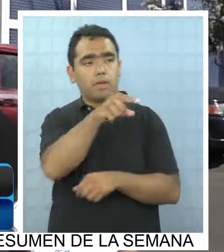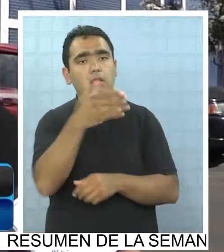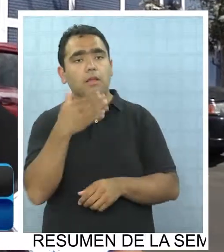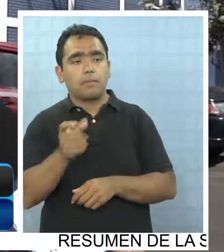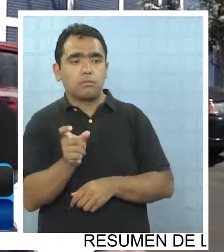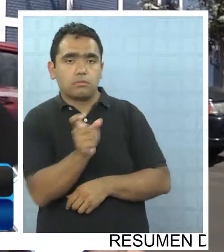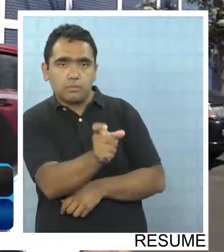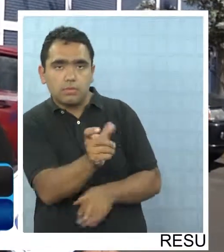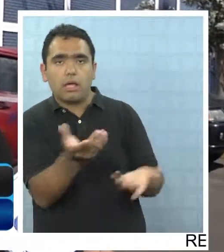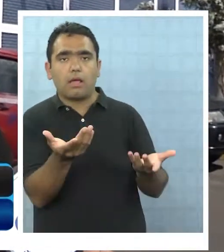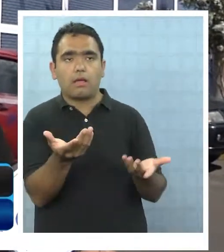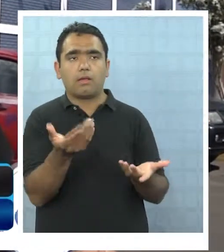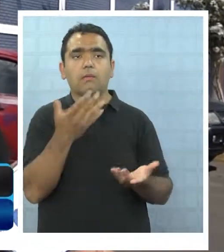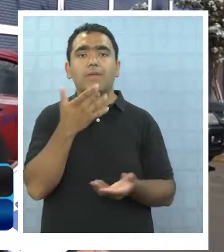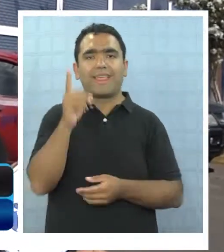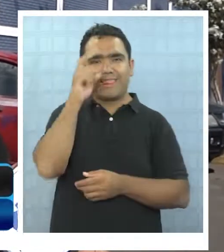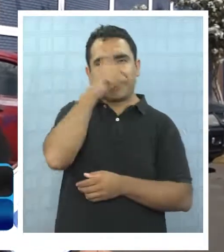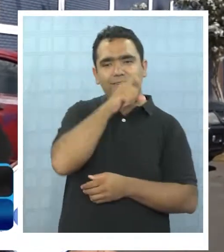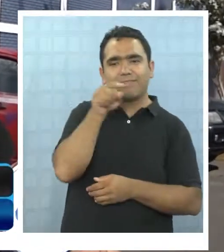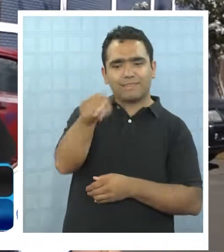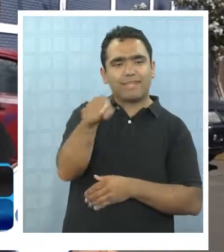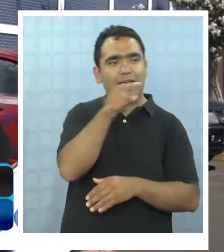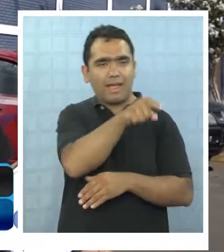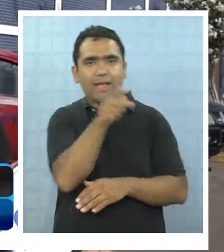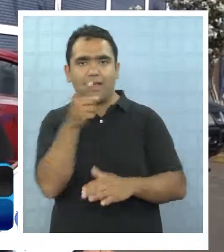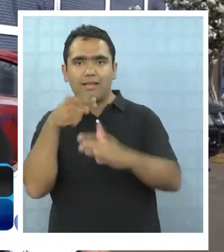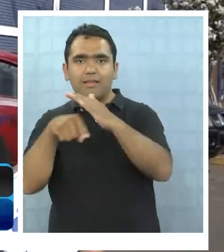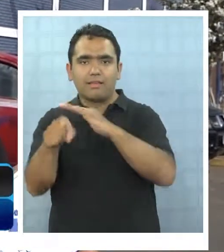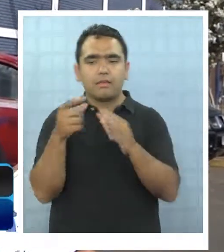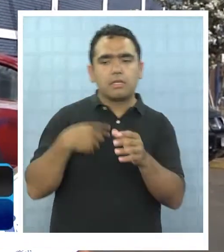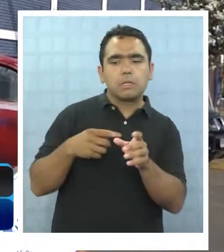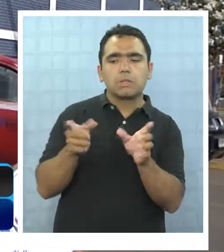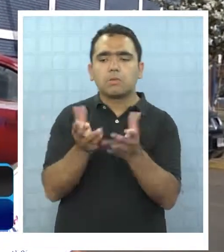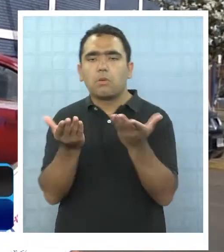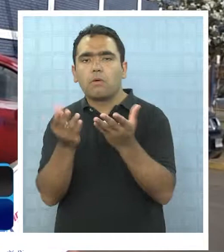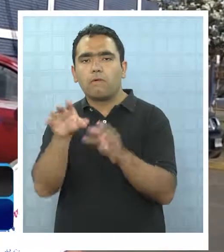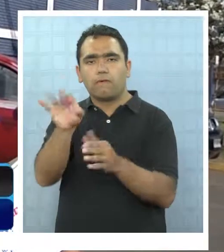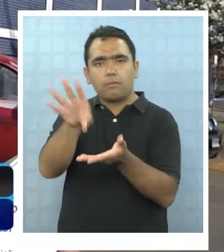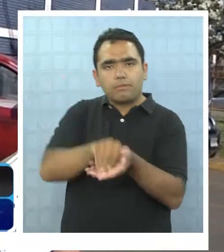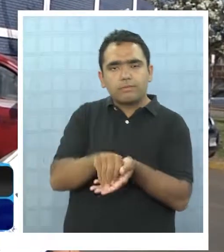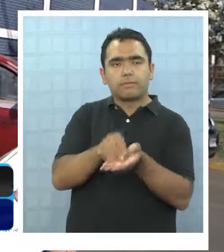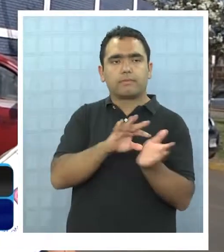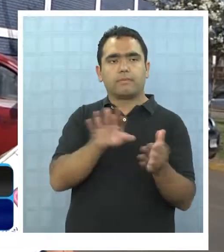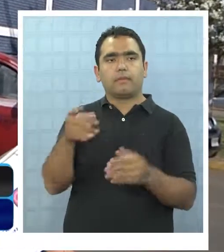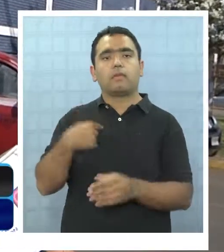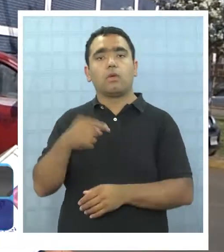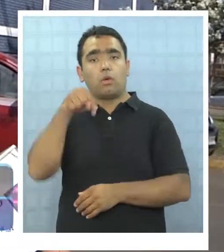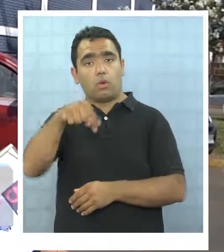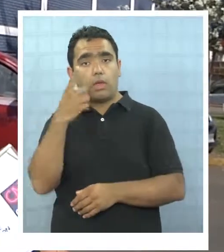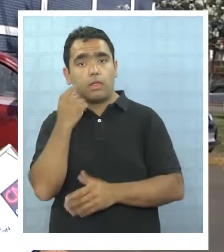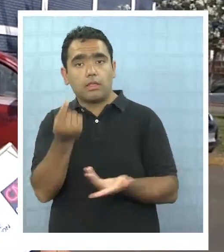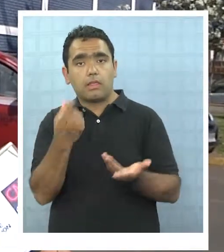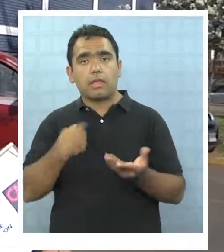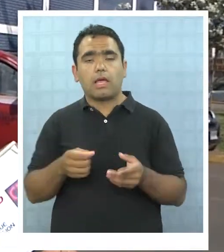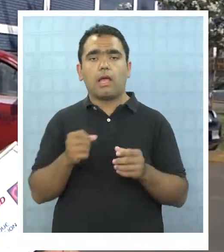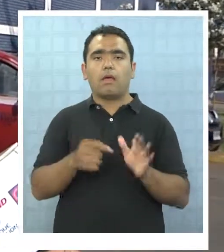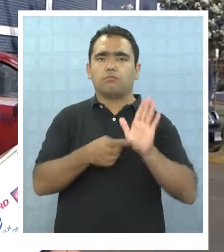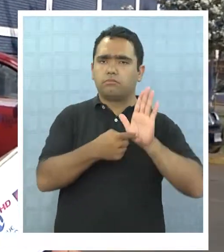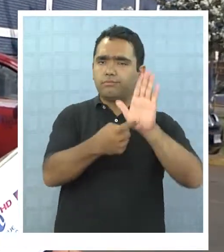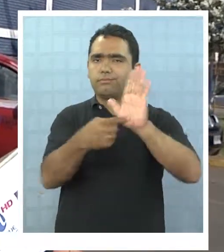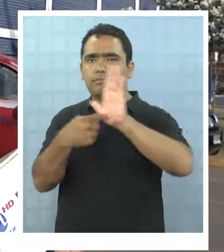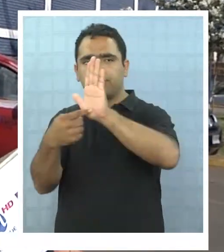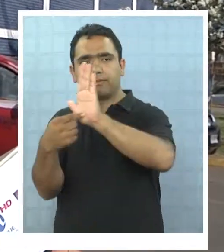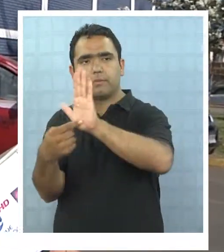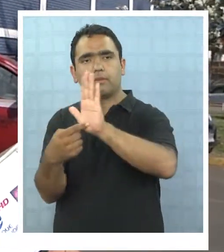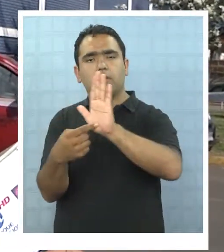más simple, muy difícil para el delincuente instalar un dispositivo que permita agurtar la información de él. Hoy día, hoy por hoy, la Brigada de Hito